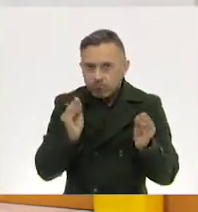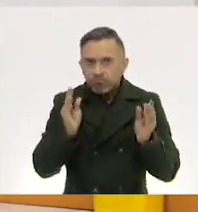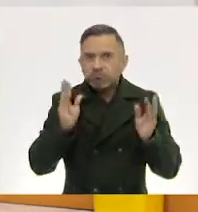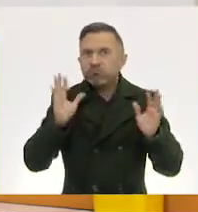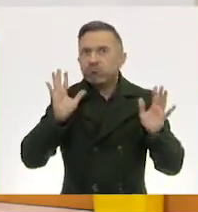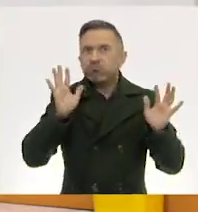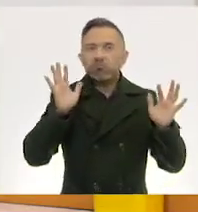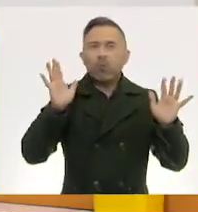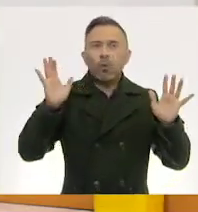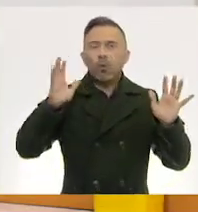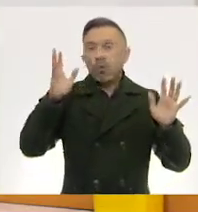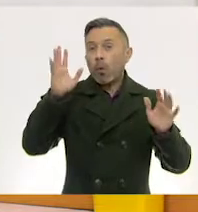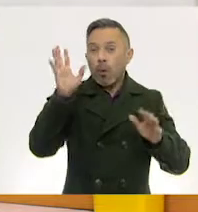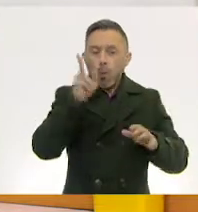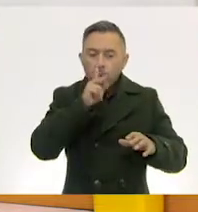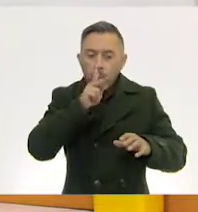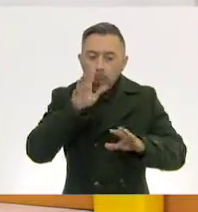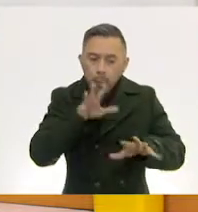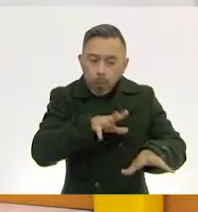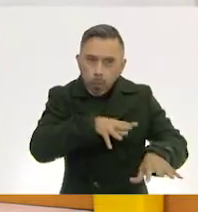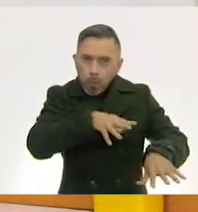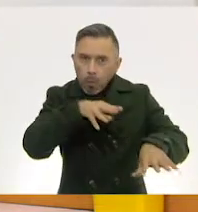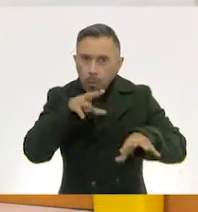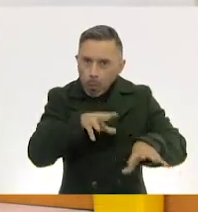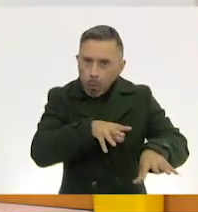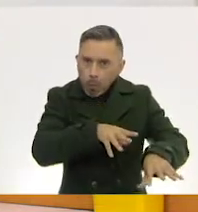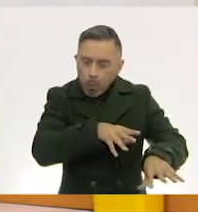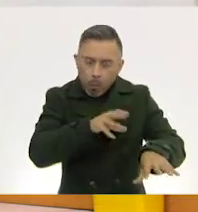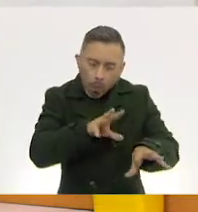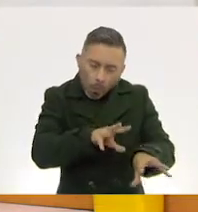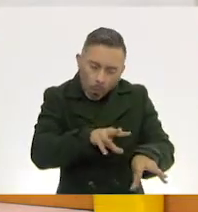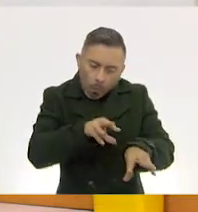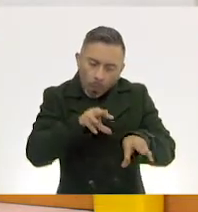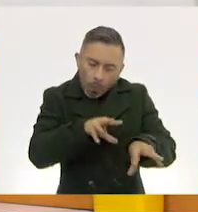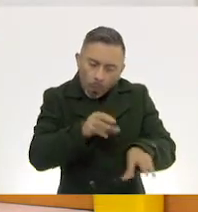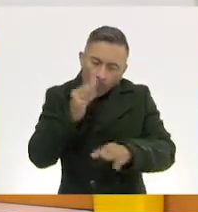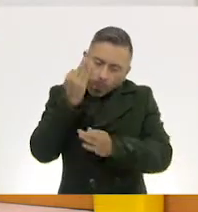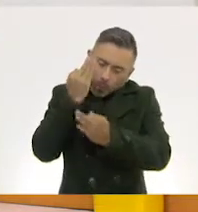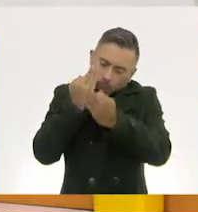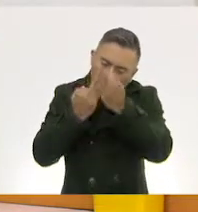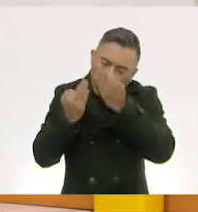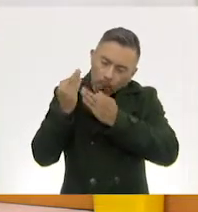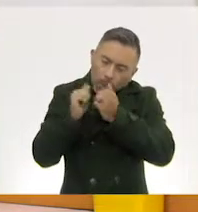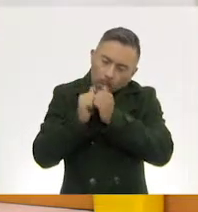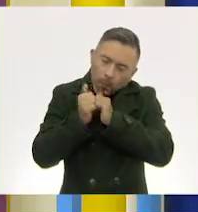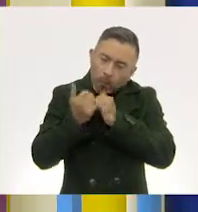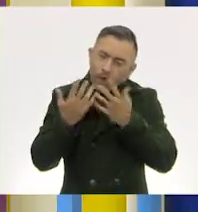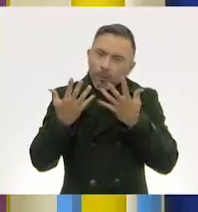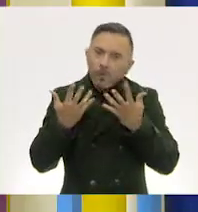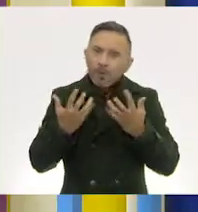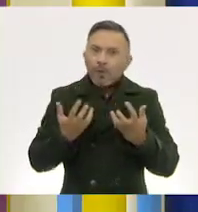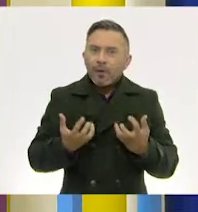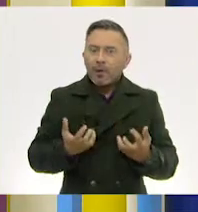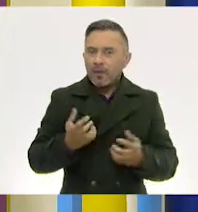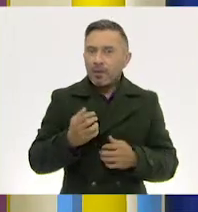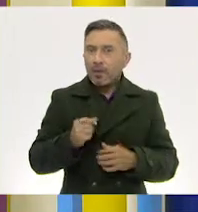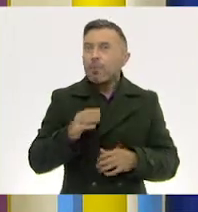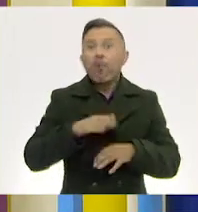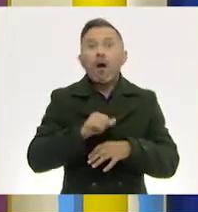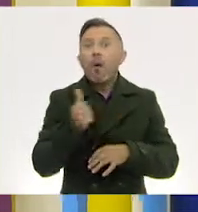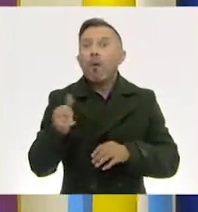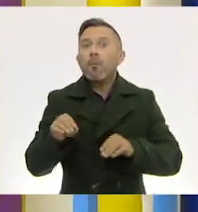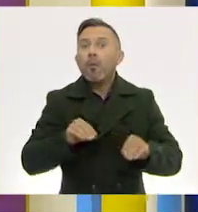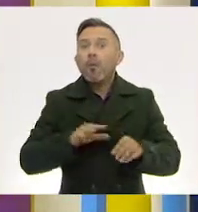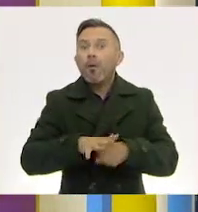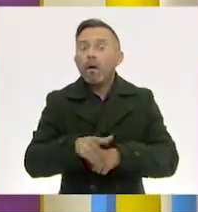como el aire para poder secarla. Ajá. ¿Qué más movimientos? Los camiones, los autobuses también. Exactamente.